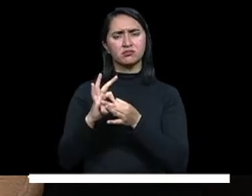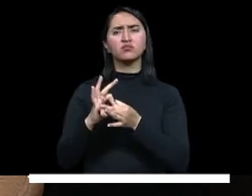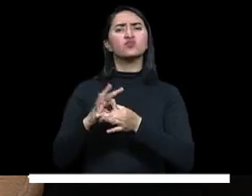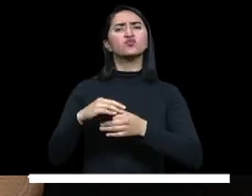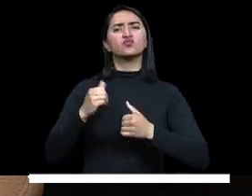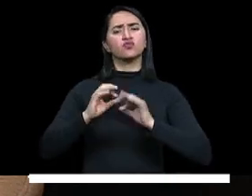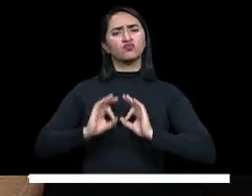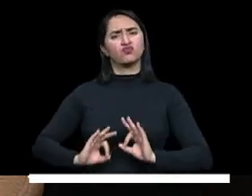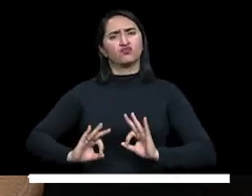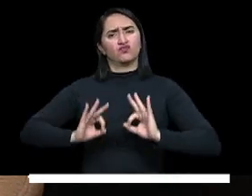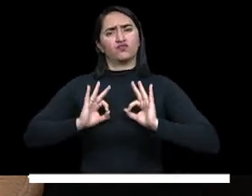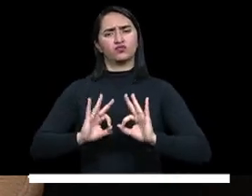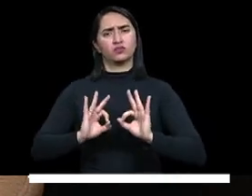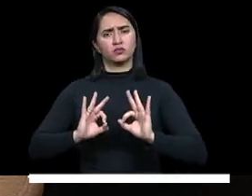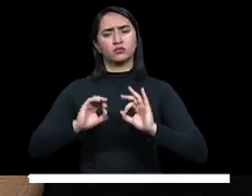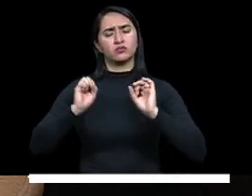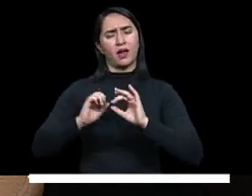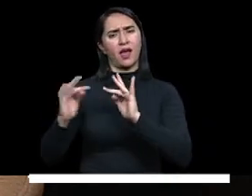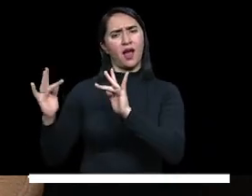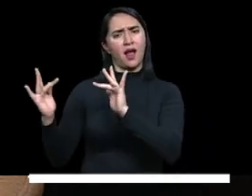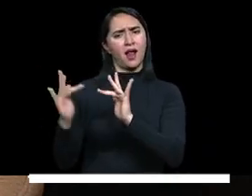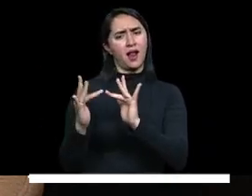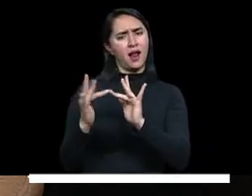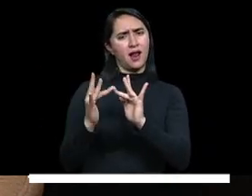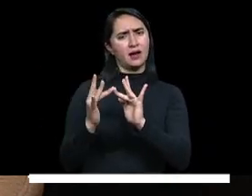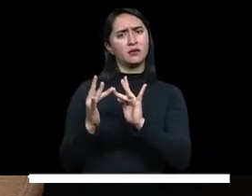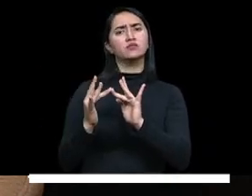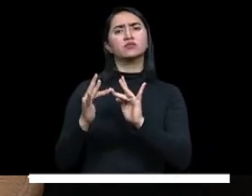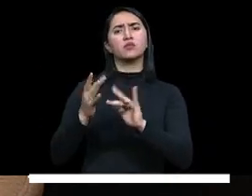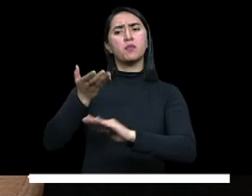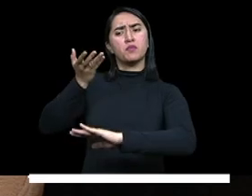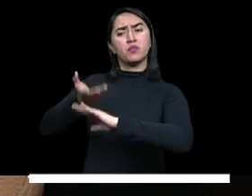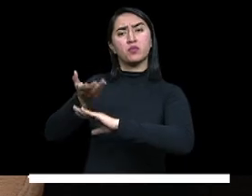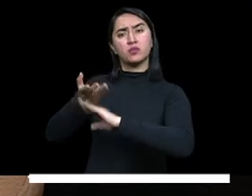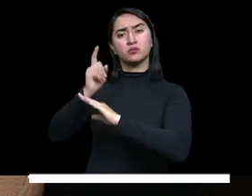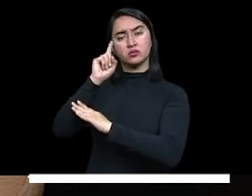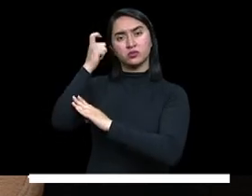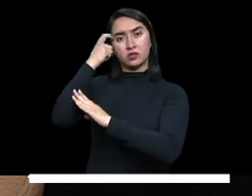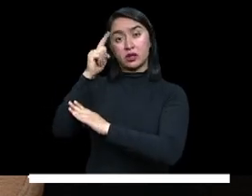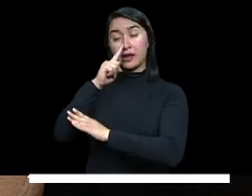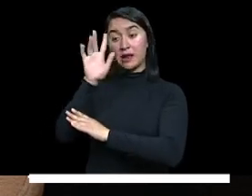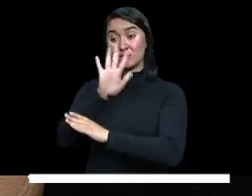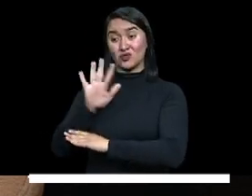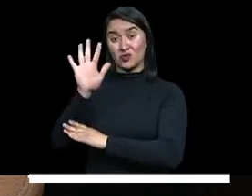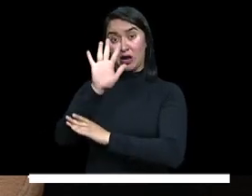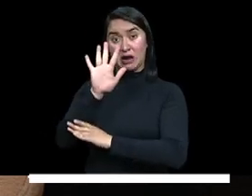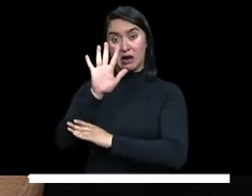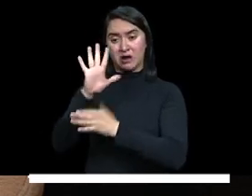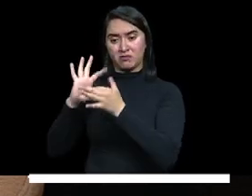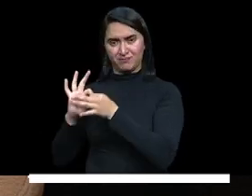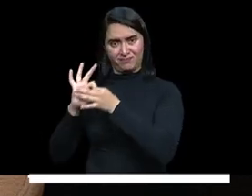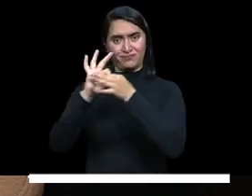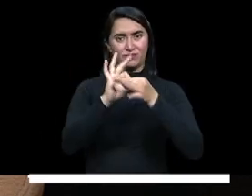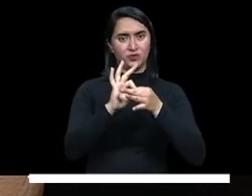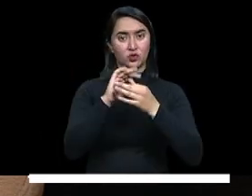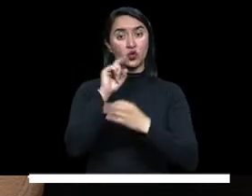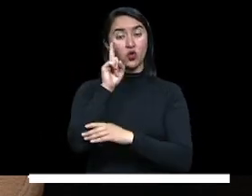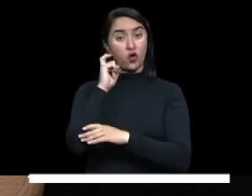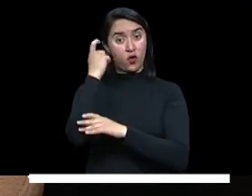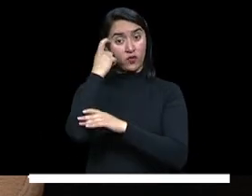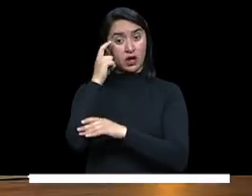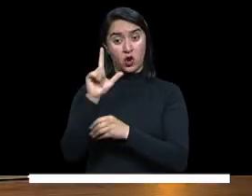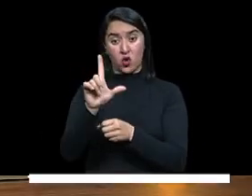que podamos conectar la apuesta del gobierno nacional con el gobierno local y con el gobierno regional.